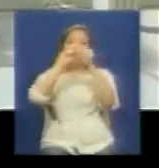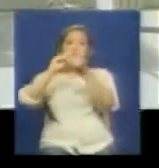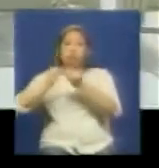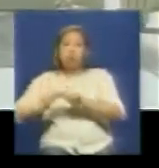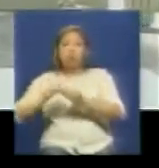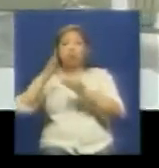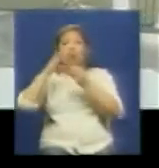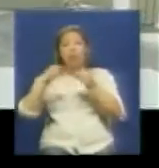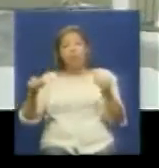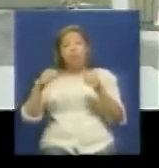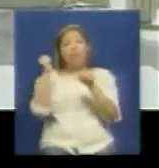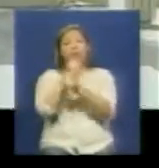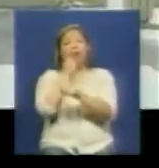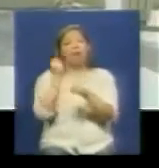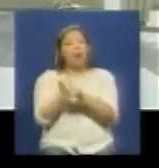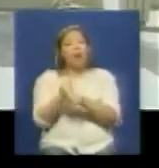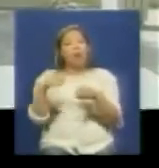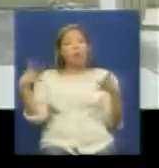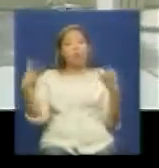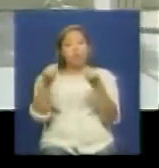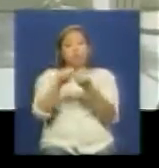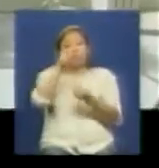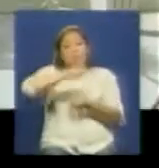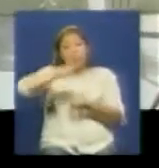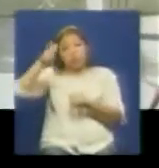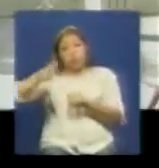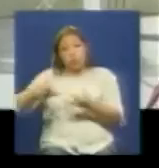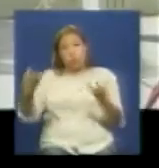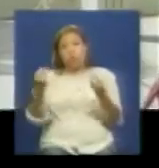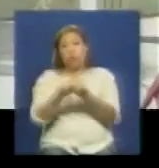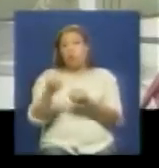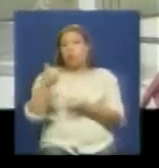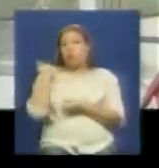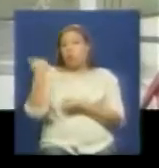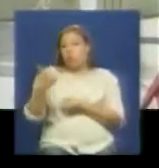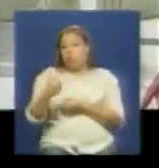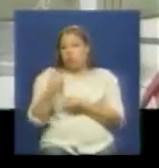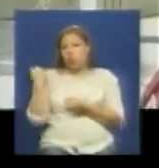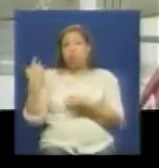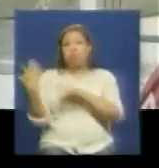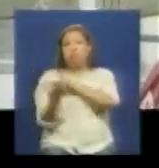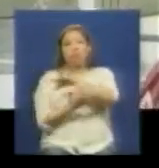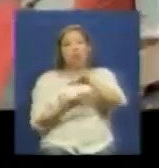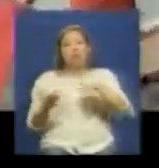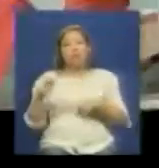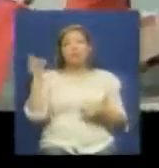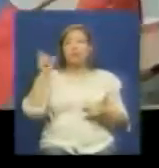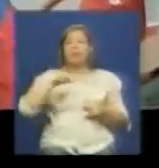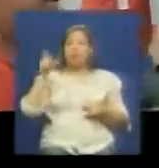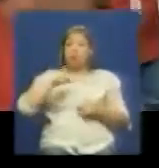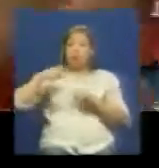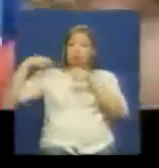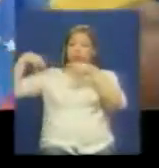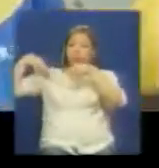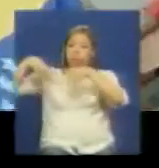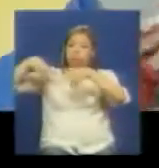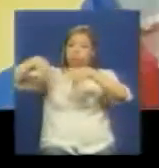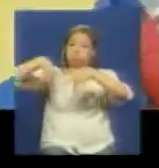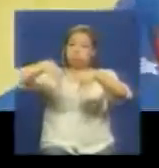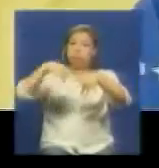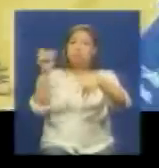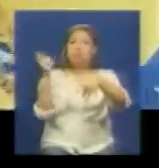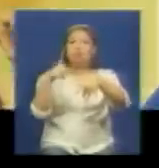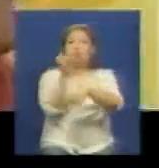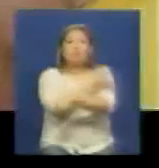territorial es importante que estemos alerta si sabemos de cualquier camarada de cualquier otra organización que esté en problemas nosotros tenemos que movilizarnos compañeros porque la